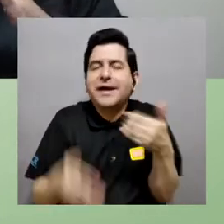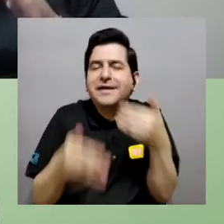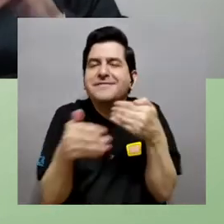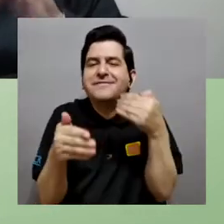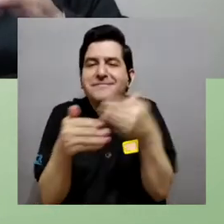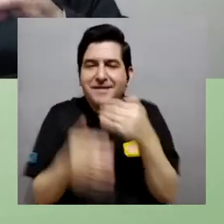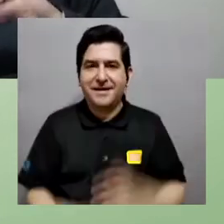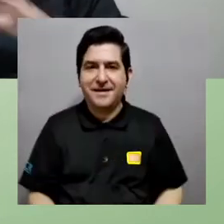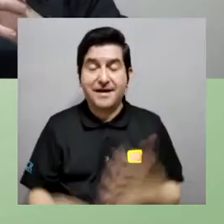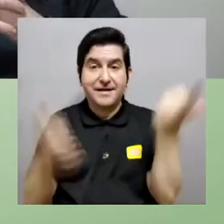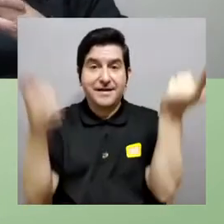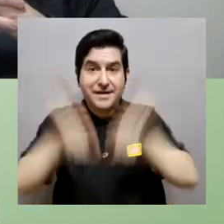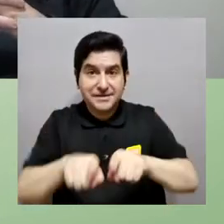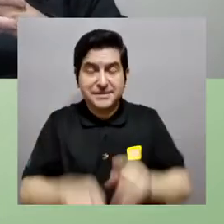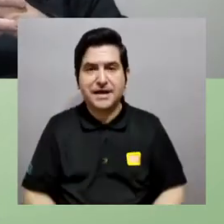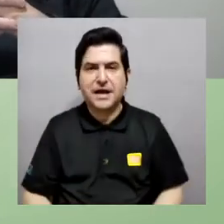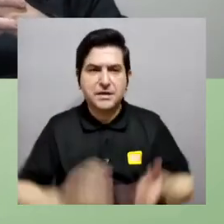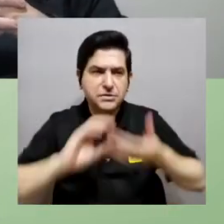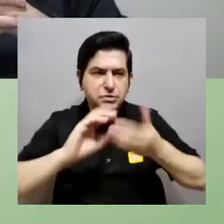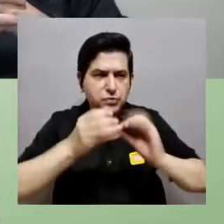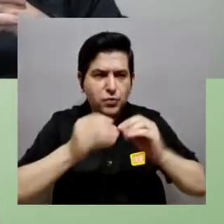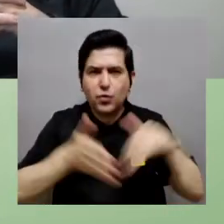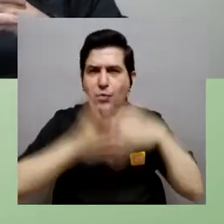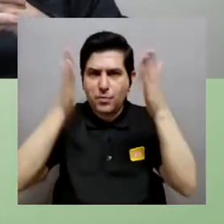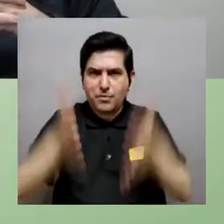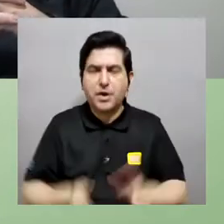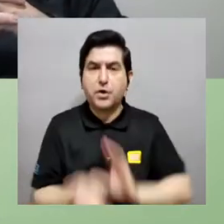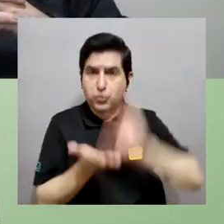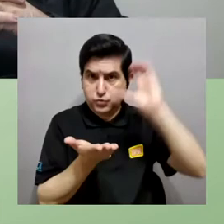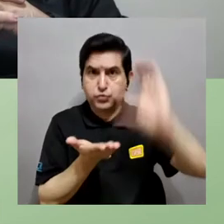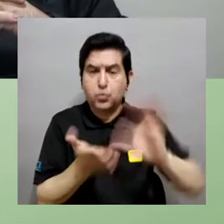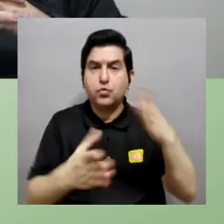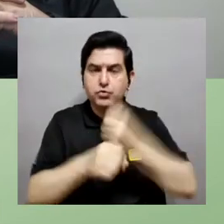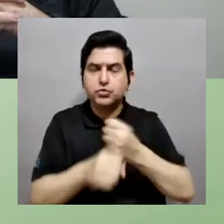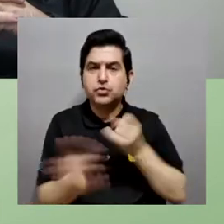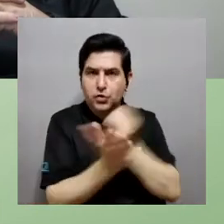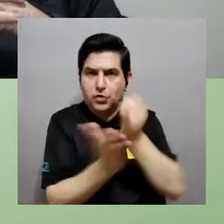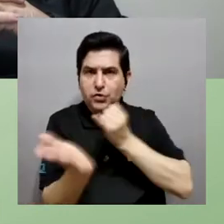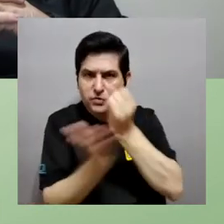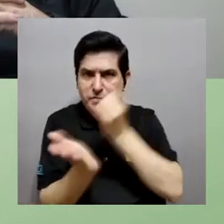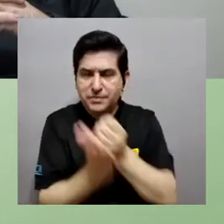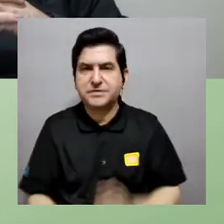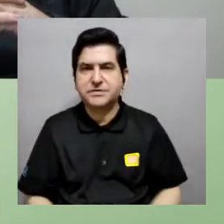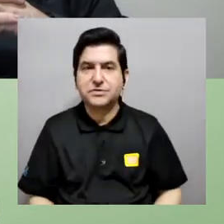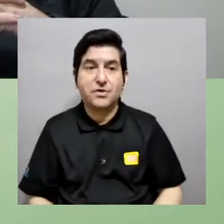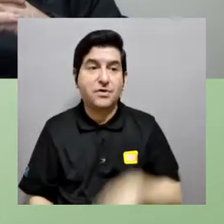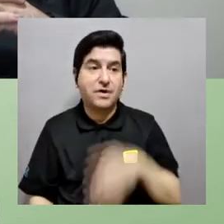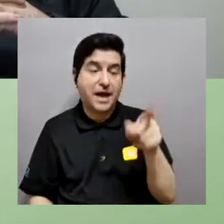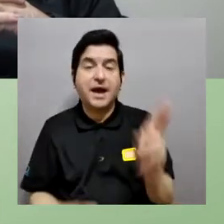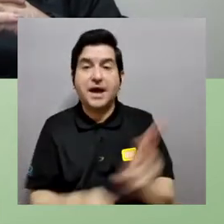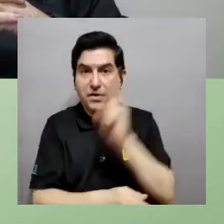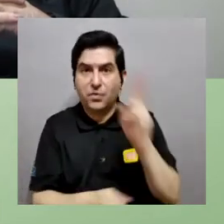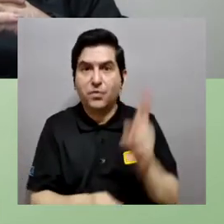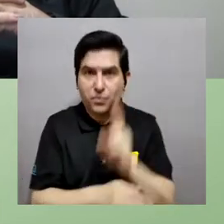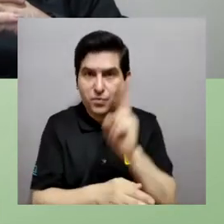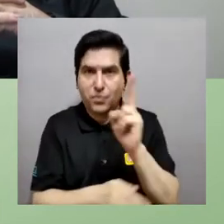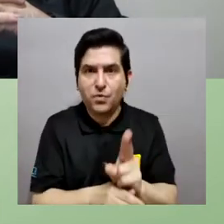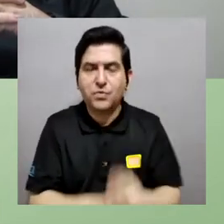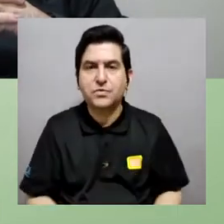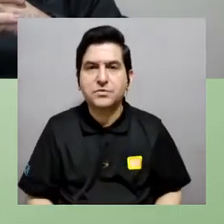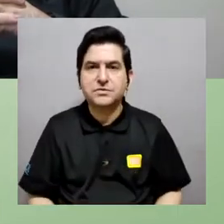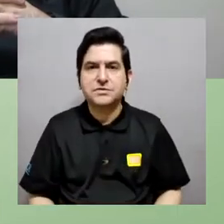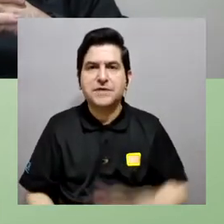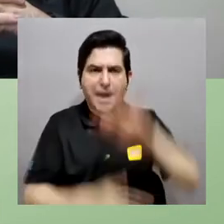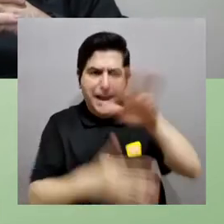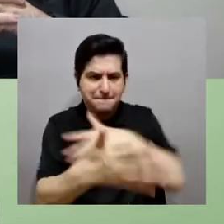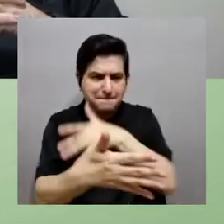hacer que A vale tanto sino que tenemos que hacer una aproximación numérica en este caso ahora estaba sacando números un estudiante para un curso que estamos haciendo